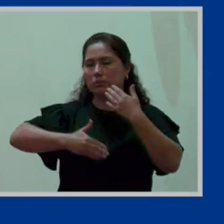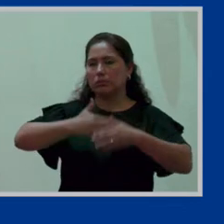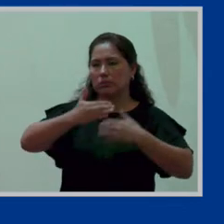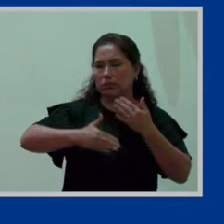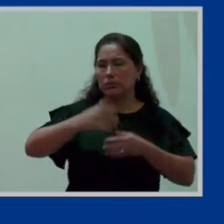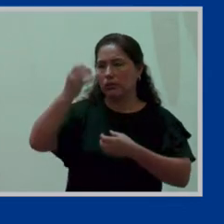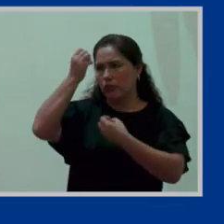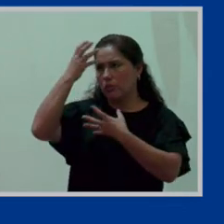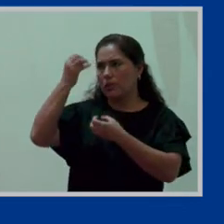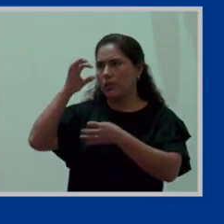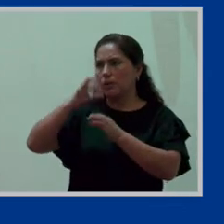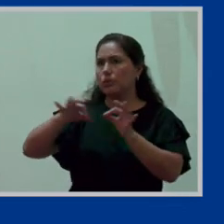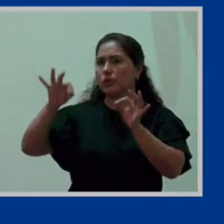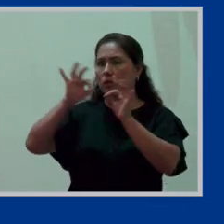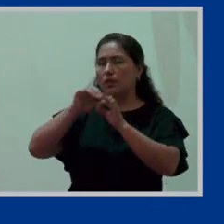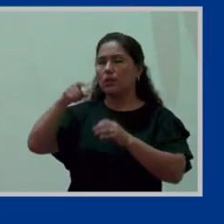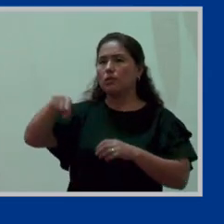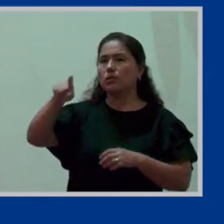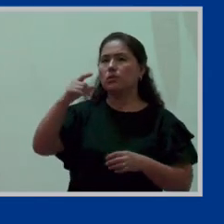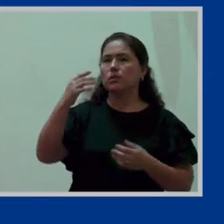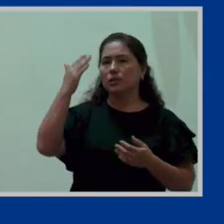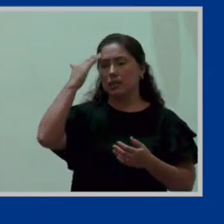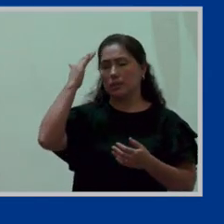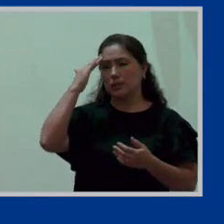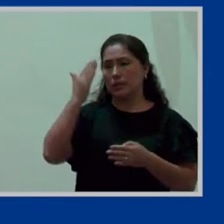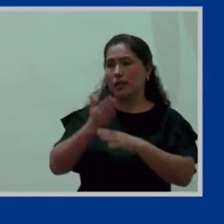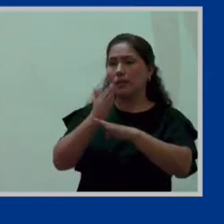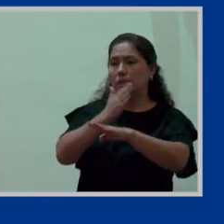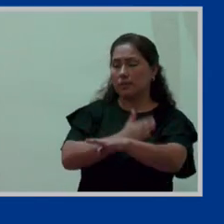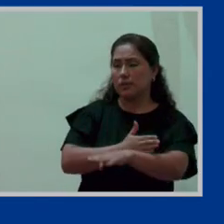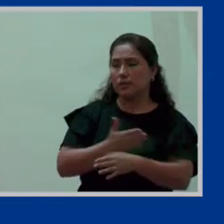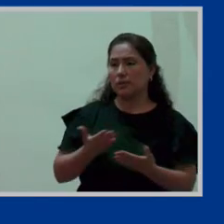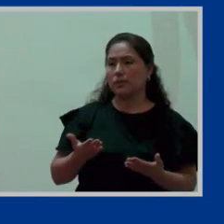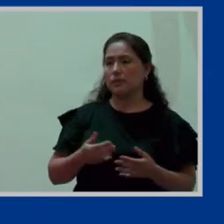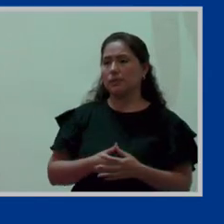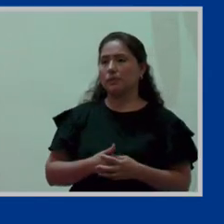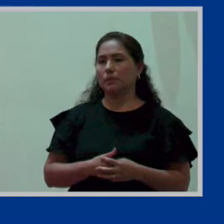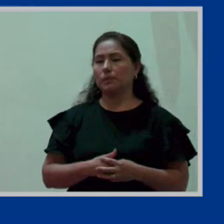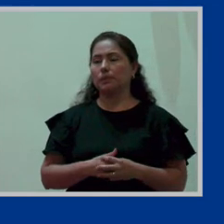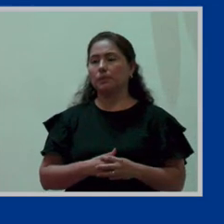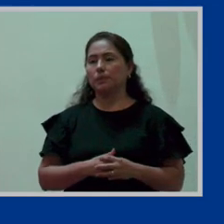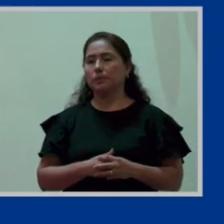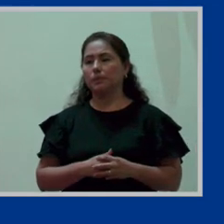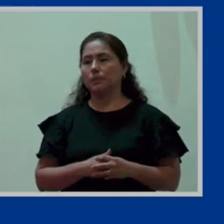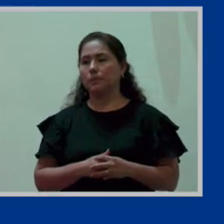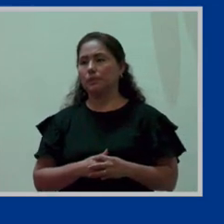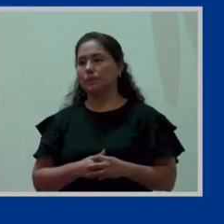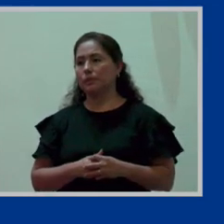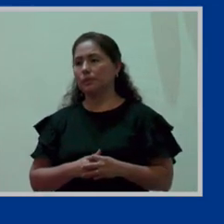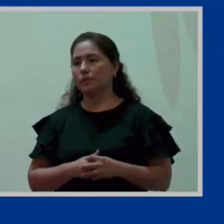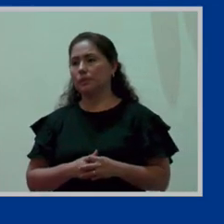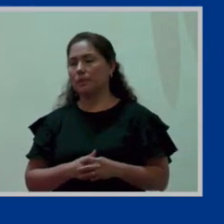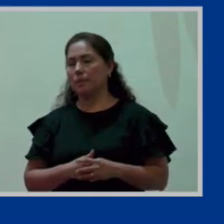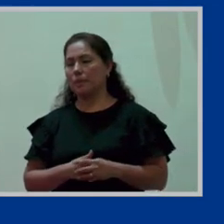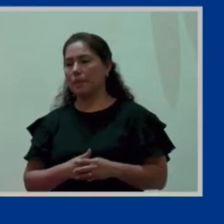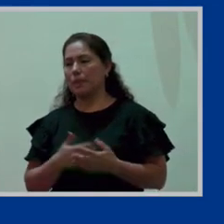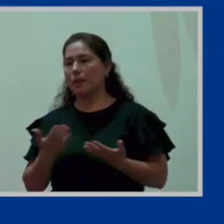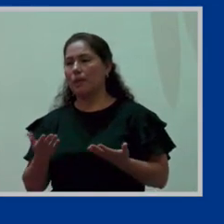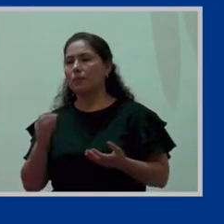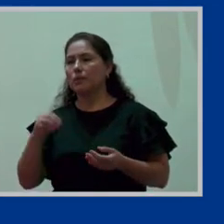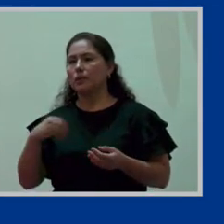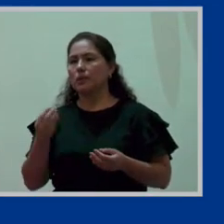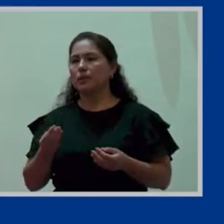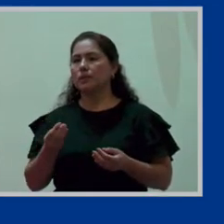información es valiosísima no solamente para la empresa sino también es valiosísima para el Estado porque